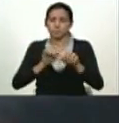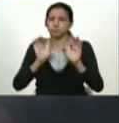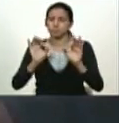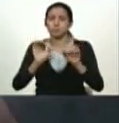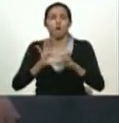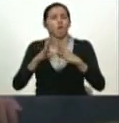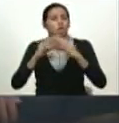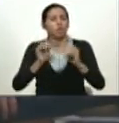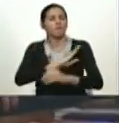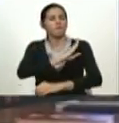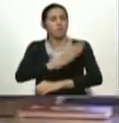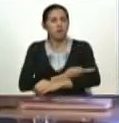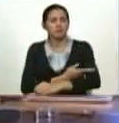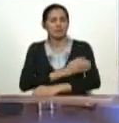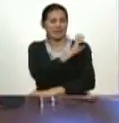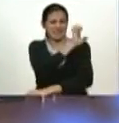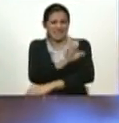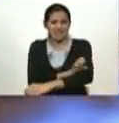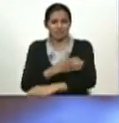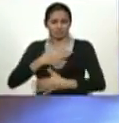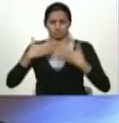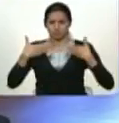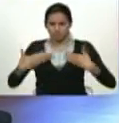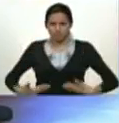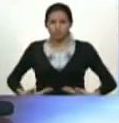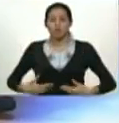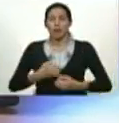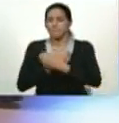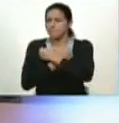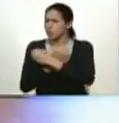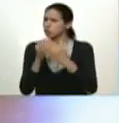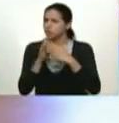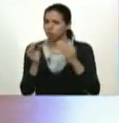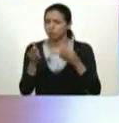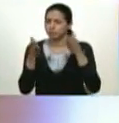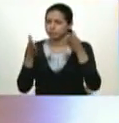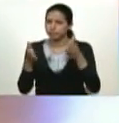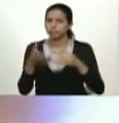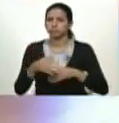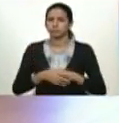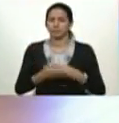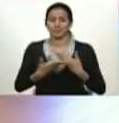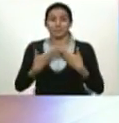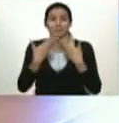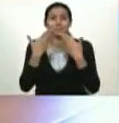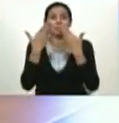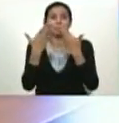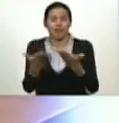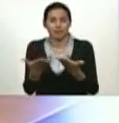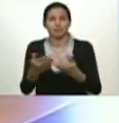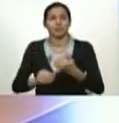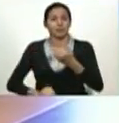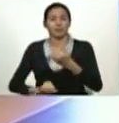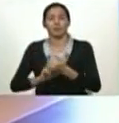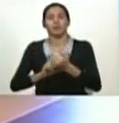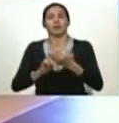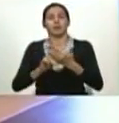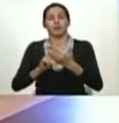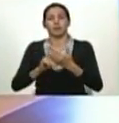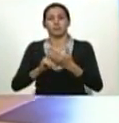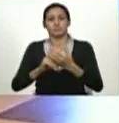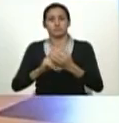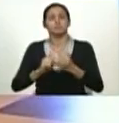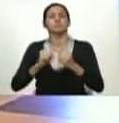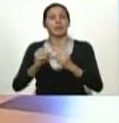energías facultades y todo su amor para la consolidación del plan de la patria